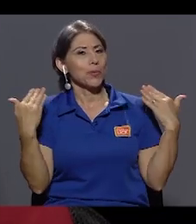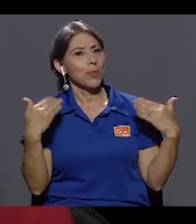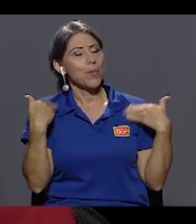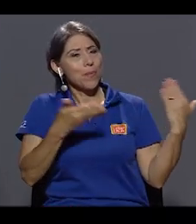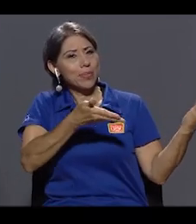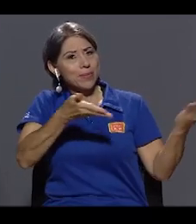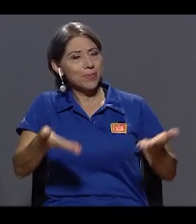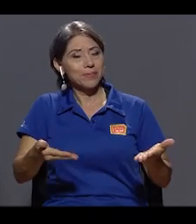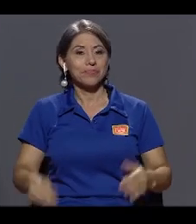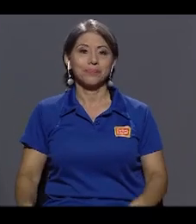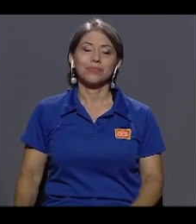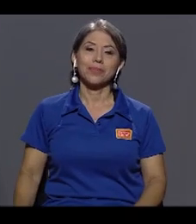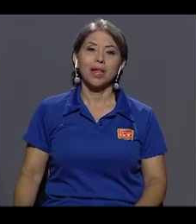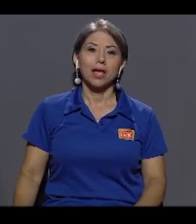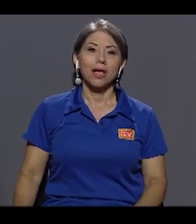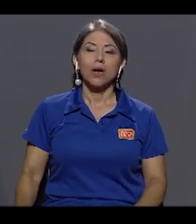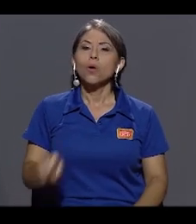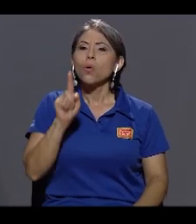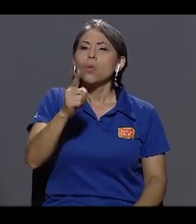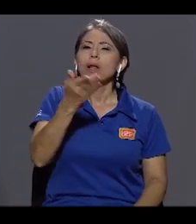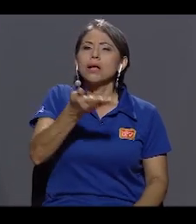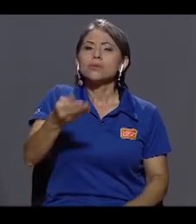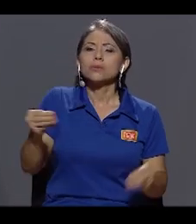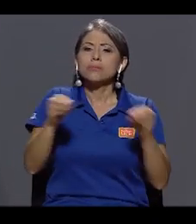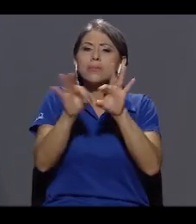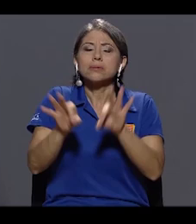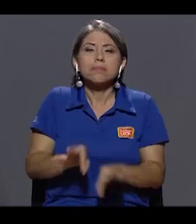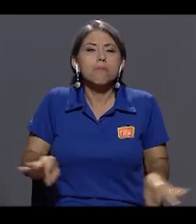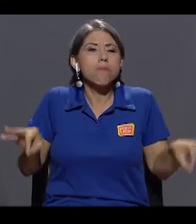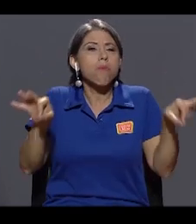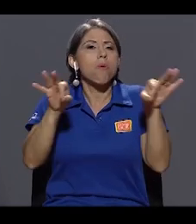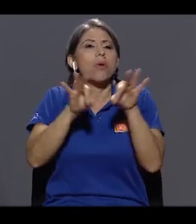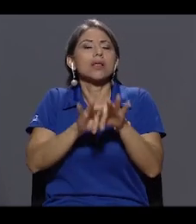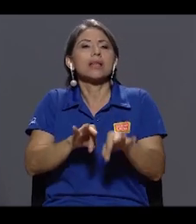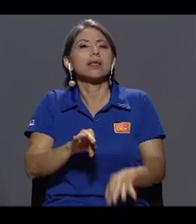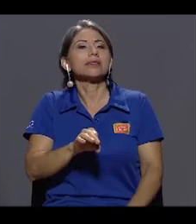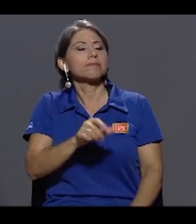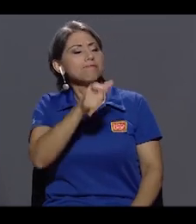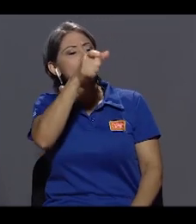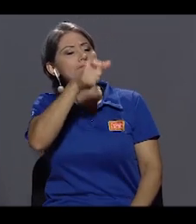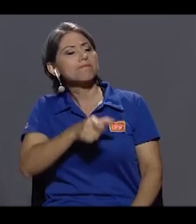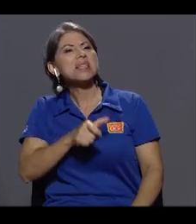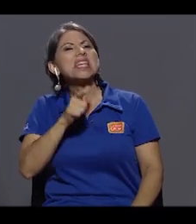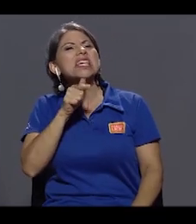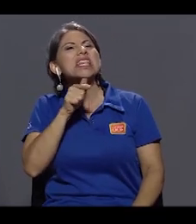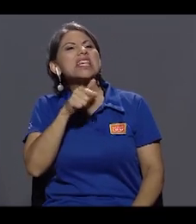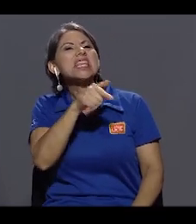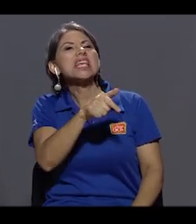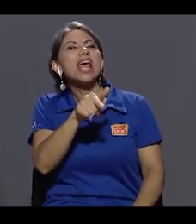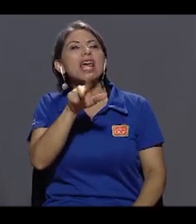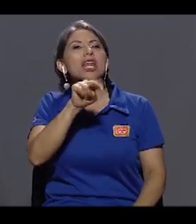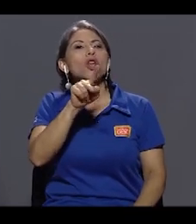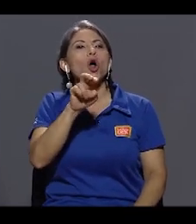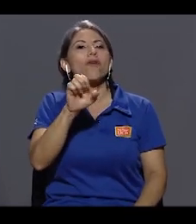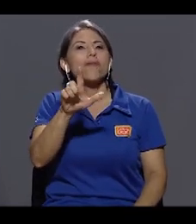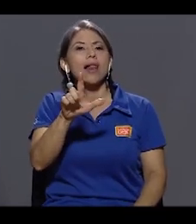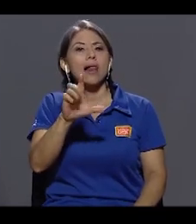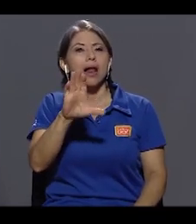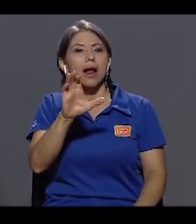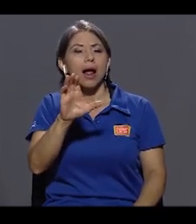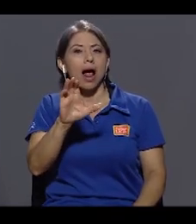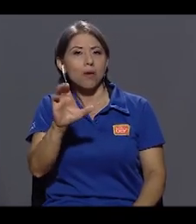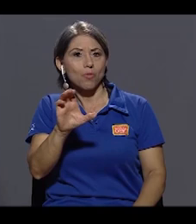de tenerlo. Vea, una de las cosas más importantes, ¿quién es Norval Calvo, ese que está detrás de Pelando el Ojo?